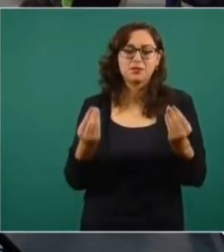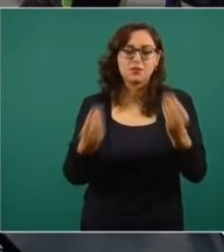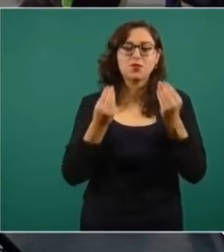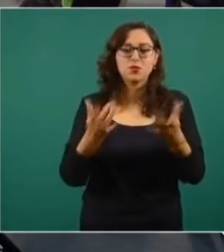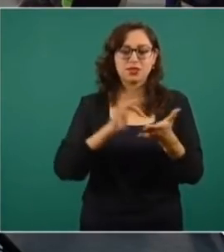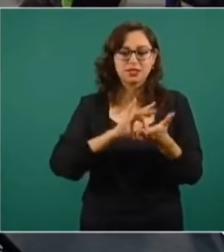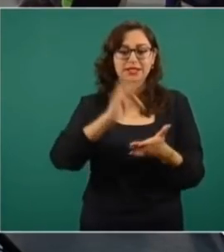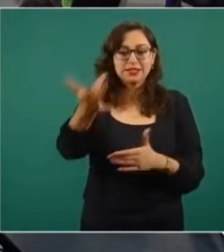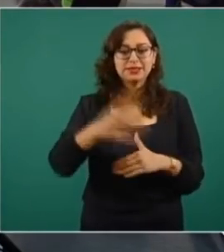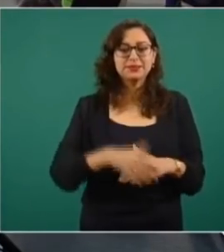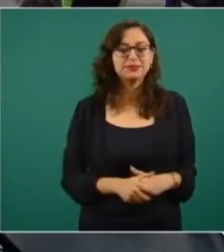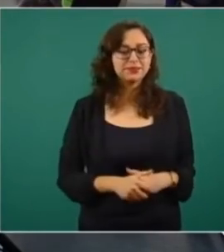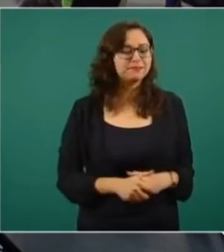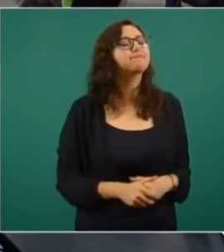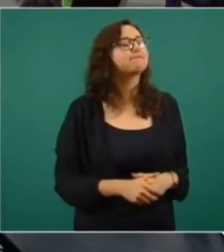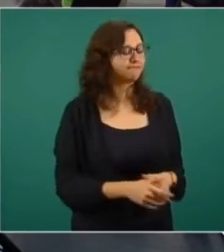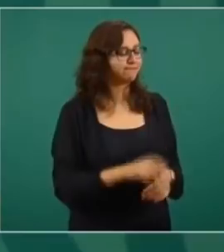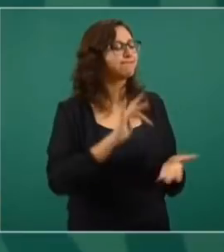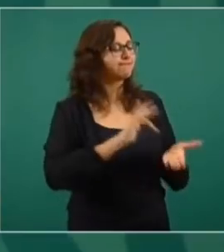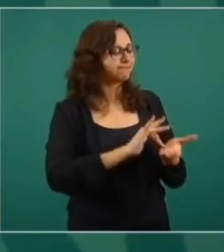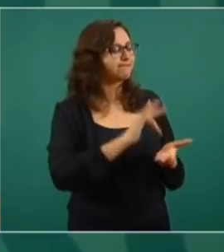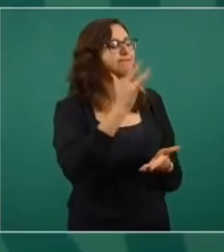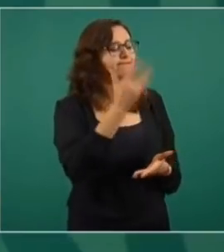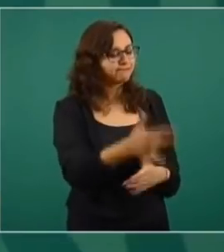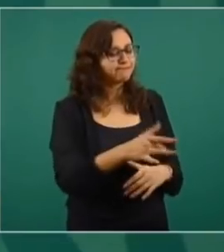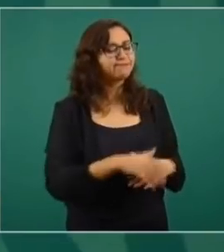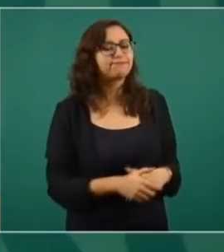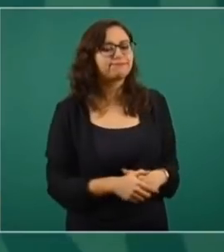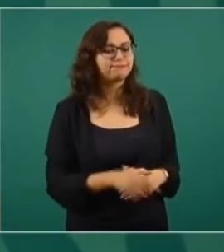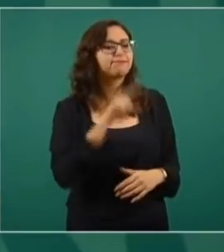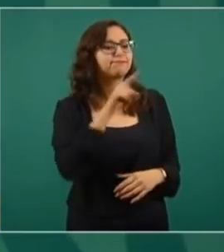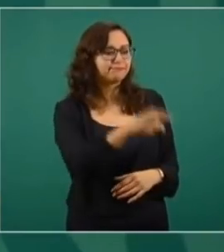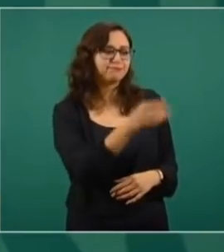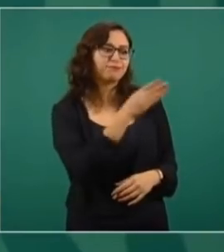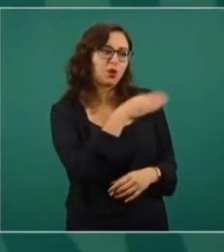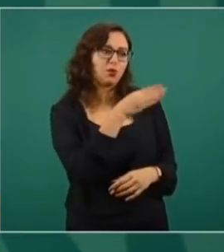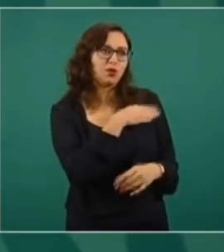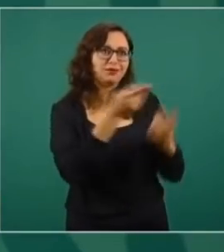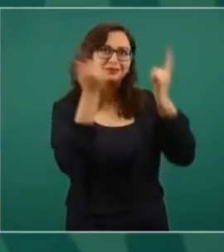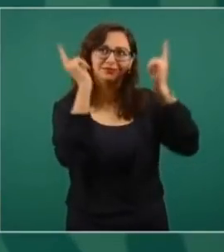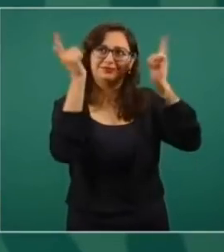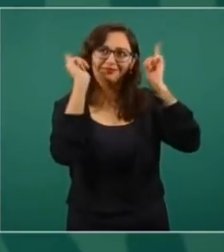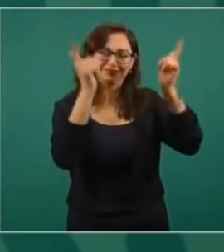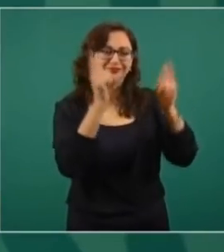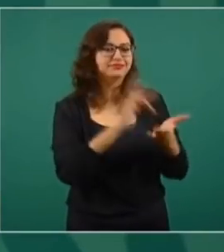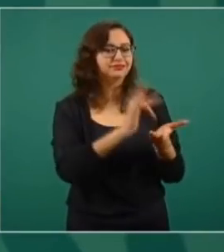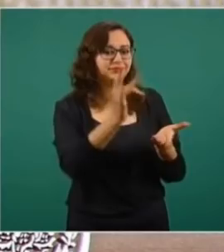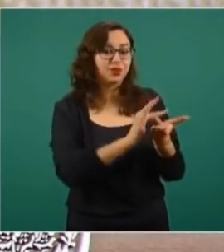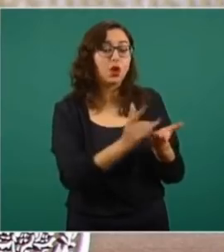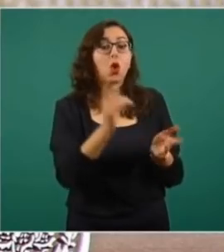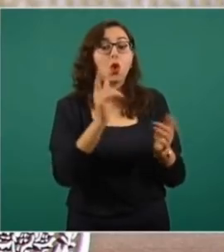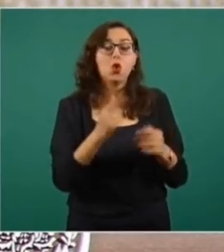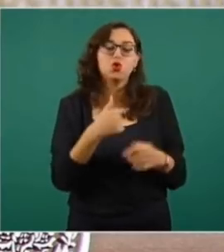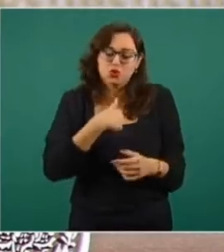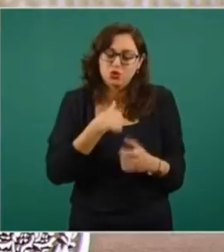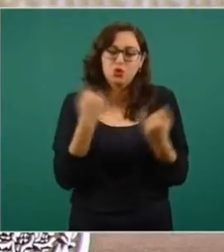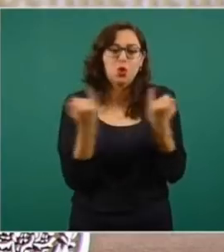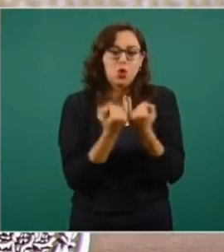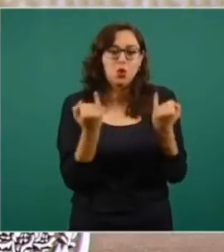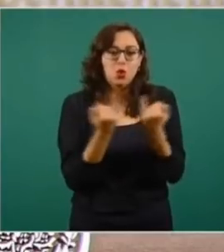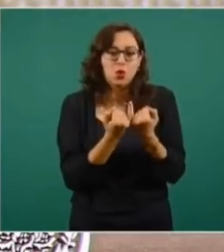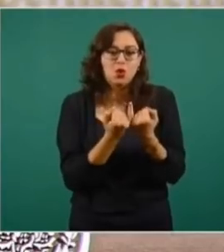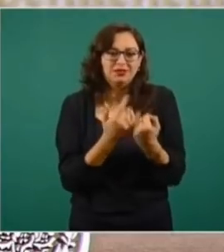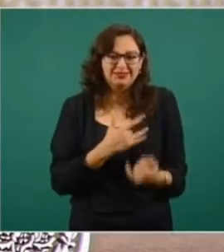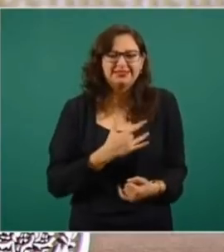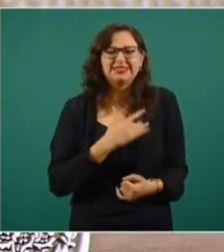agradezco. Muchas gracias por tus palabras, por tus buenos deseos y créeme que a mí también me